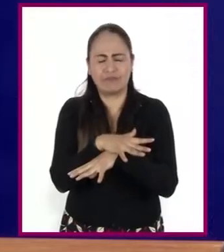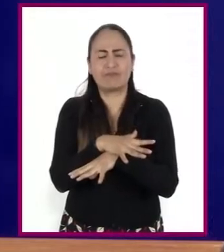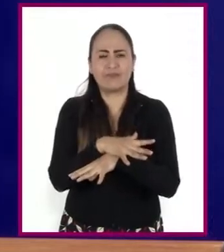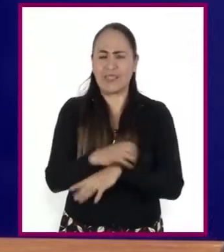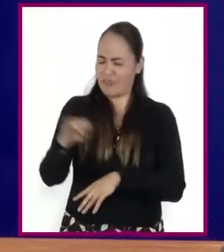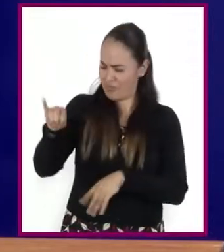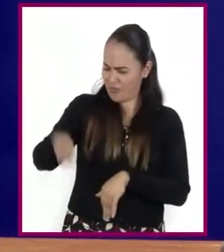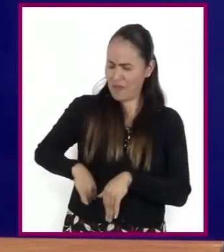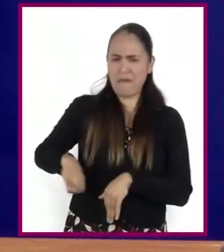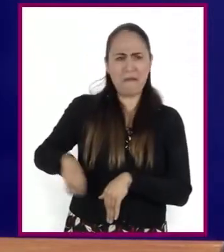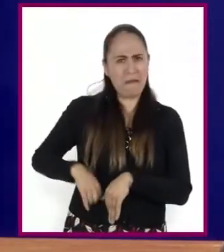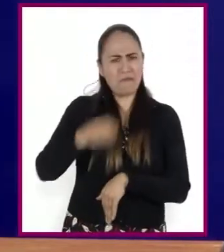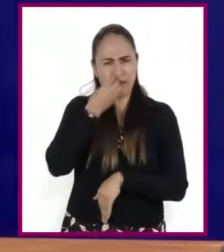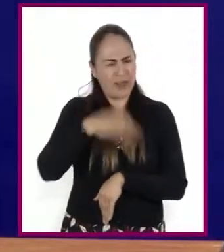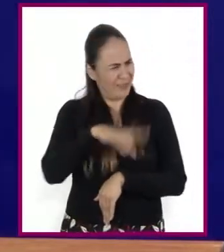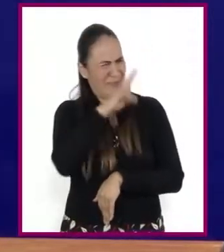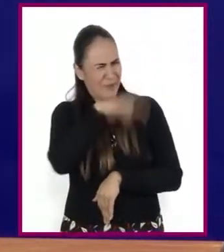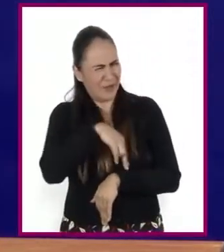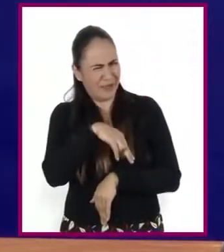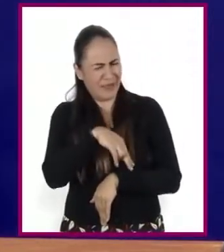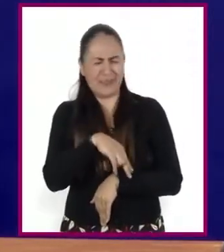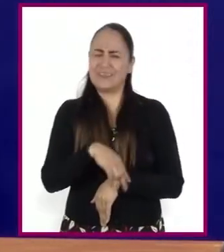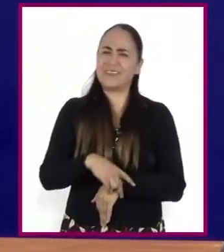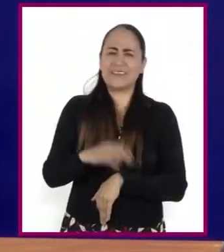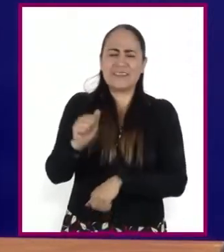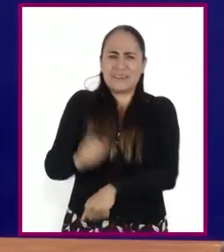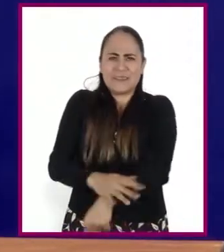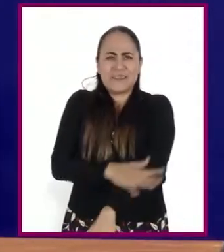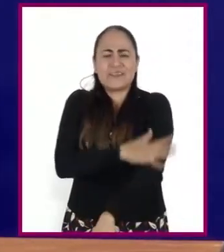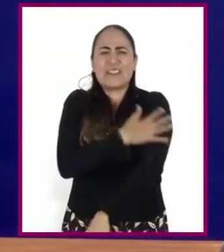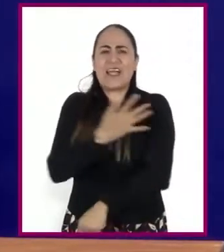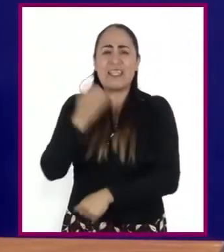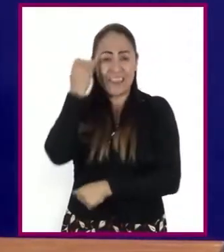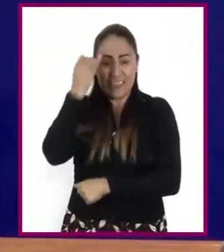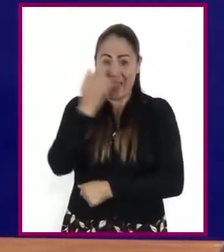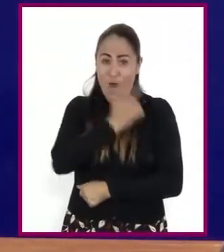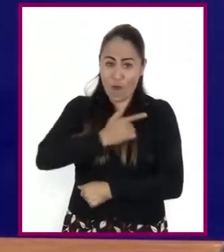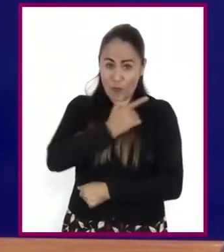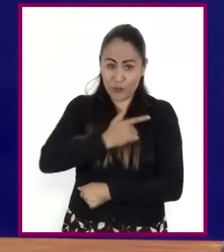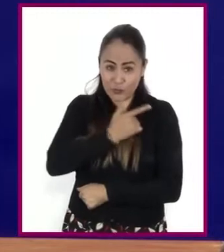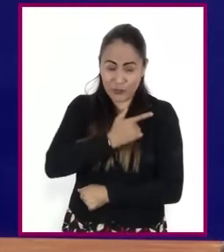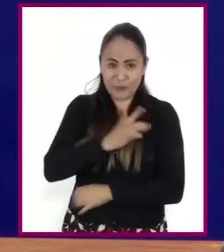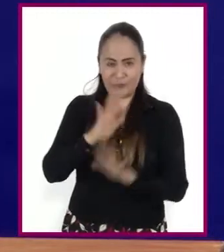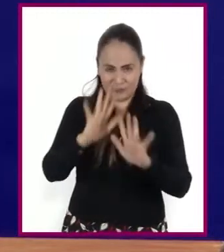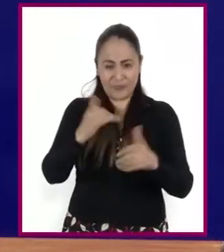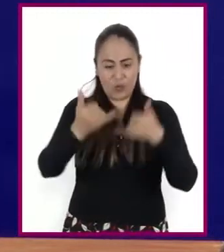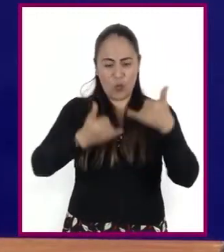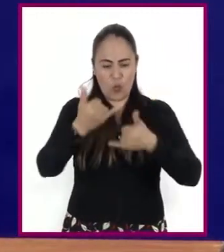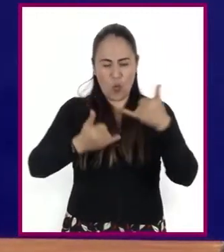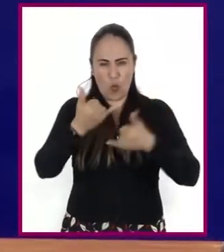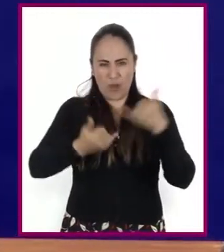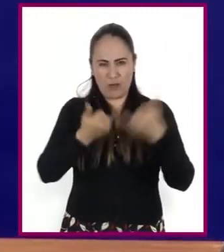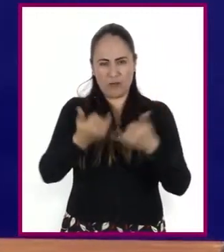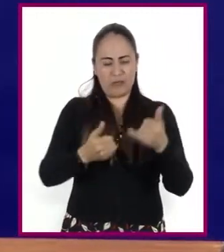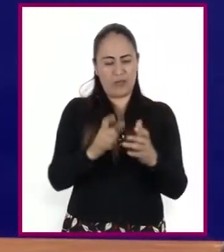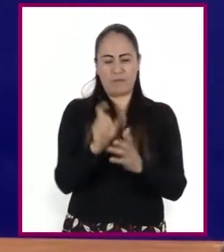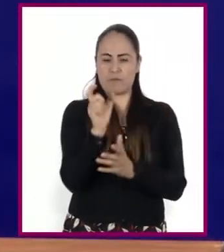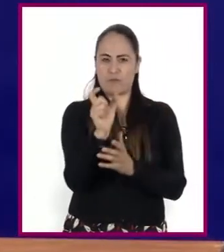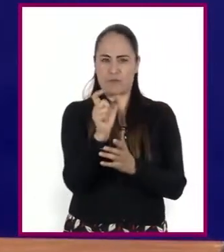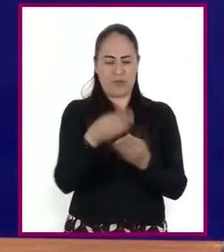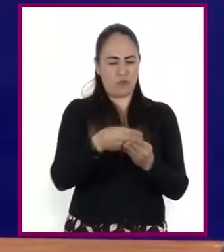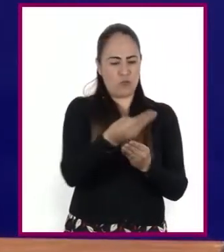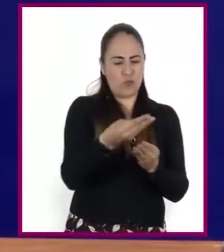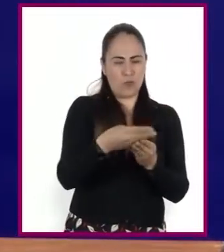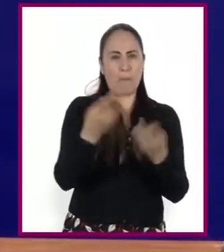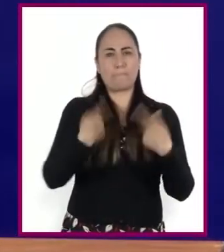¿De verdad? ¡Ay! ¡Qué bueno que le gustó la idea! Bueno, el juego tendrá unas cartas de personajes. Te puede